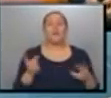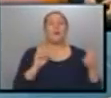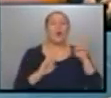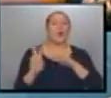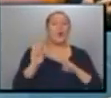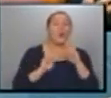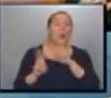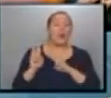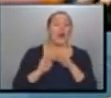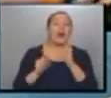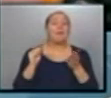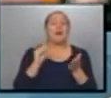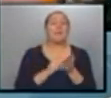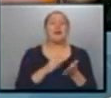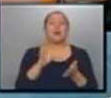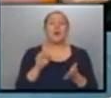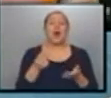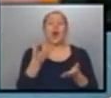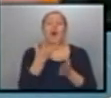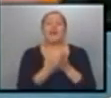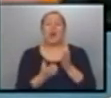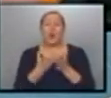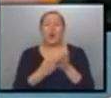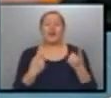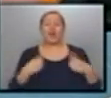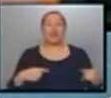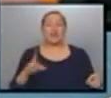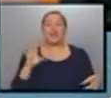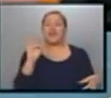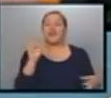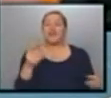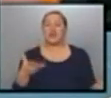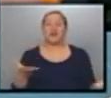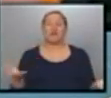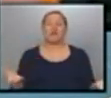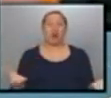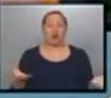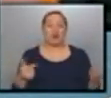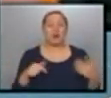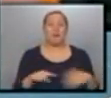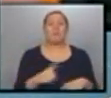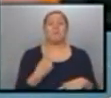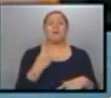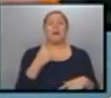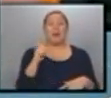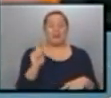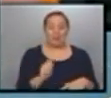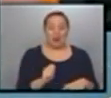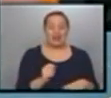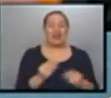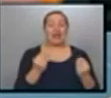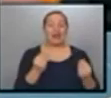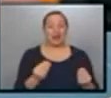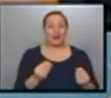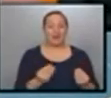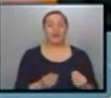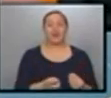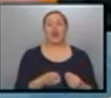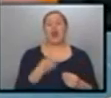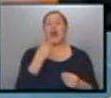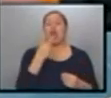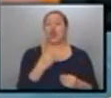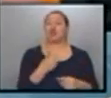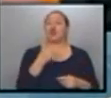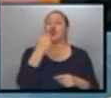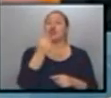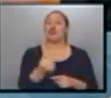bancarización en la población. Es algo difícil. Por eso para el primer mes lo que van a hacer es, las dos primeras compras